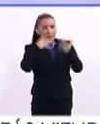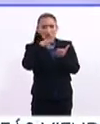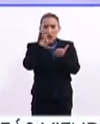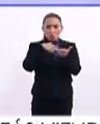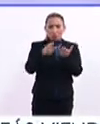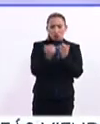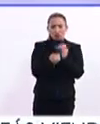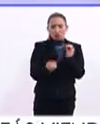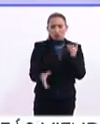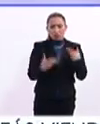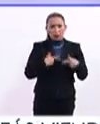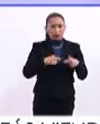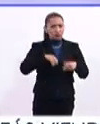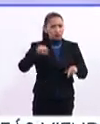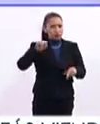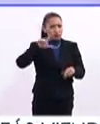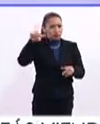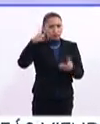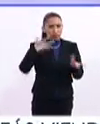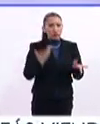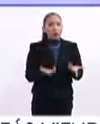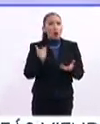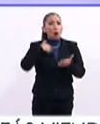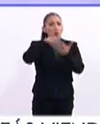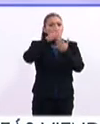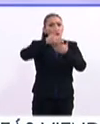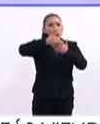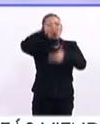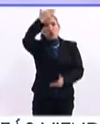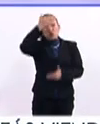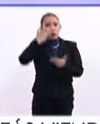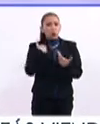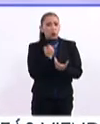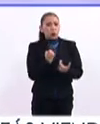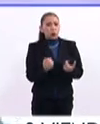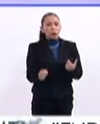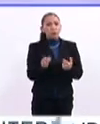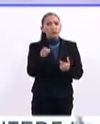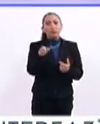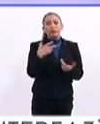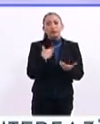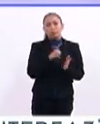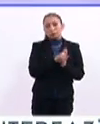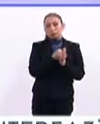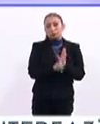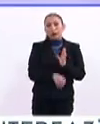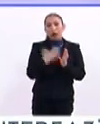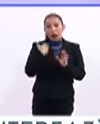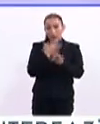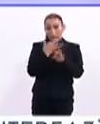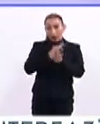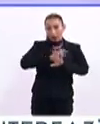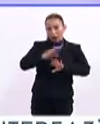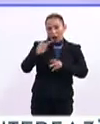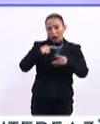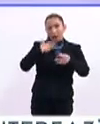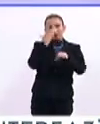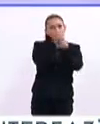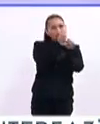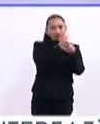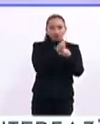pinturas de grandes cuadros o murales de grandes pintores de la época. Fue actualizado por